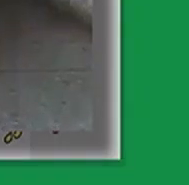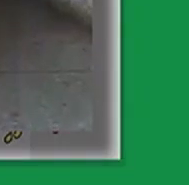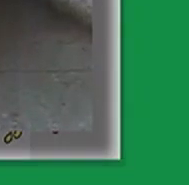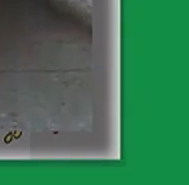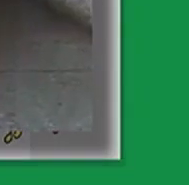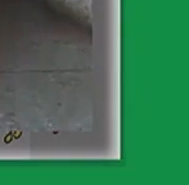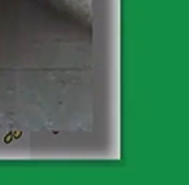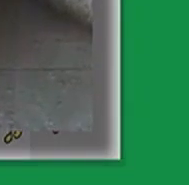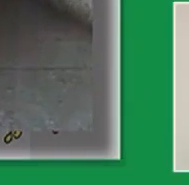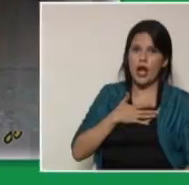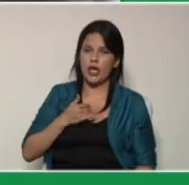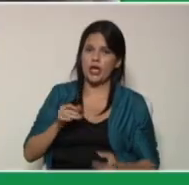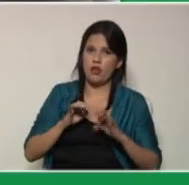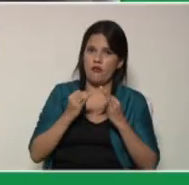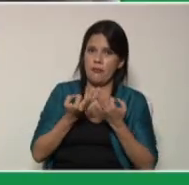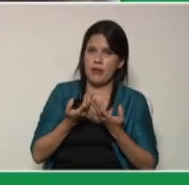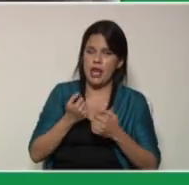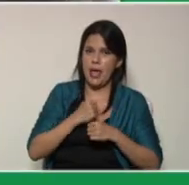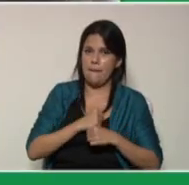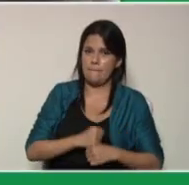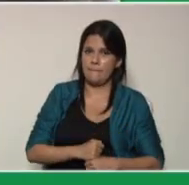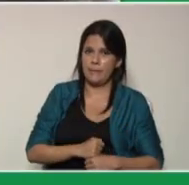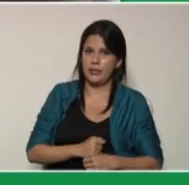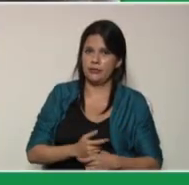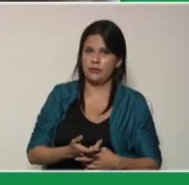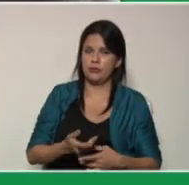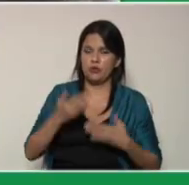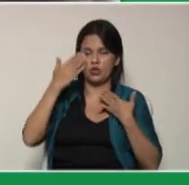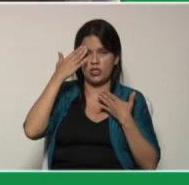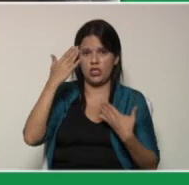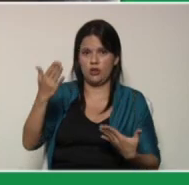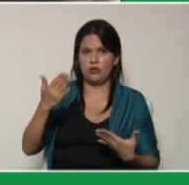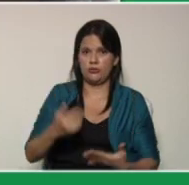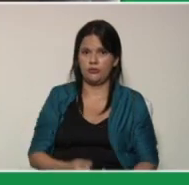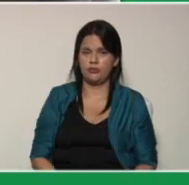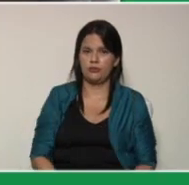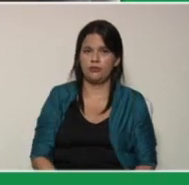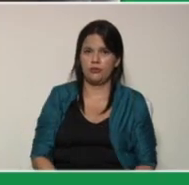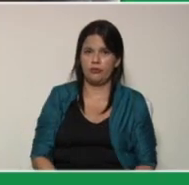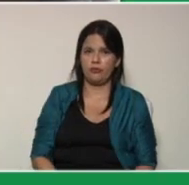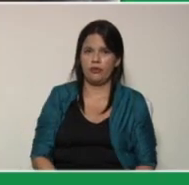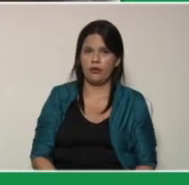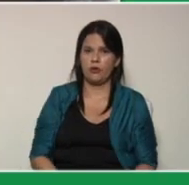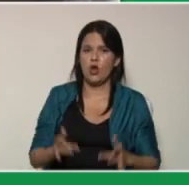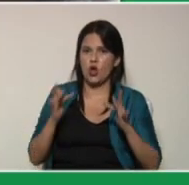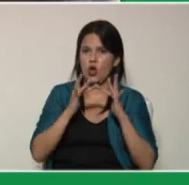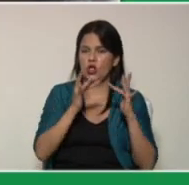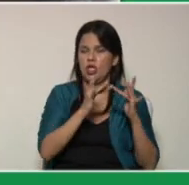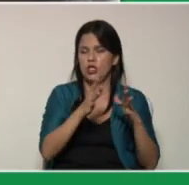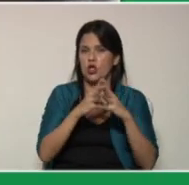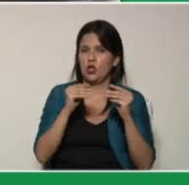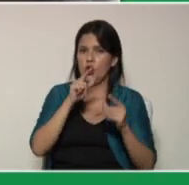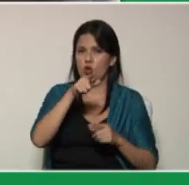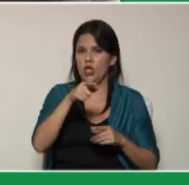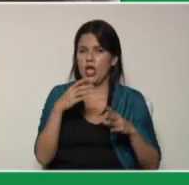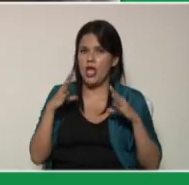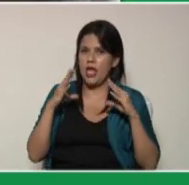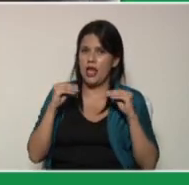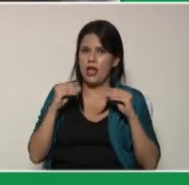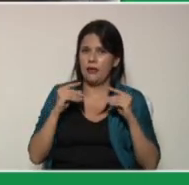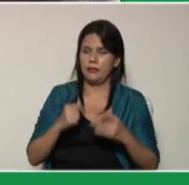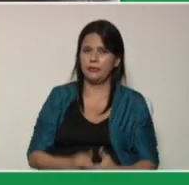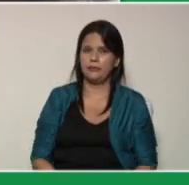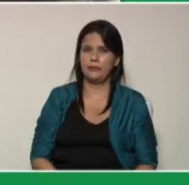Hola amiguitas y amiguitas espero que se encuentren bien y con mucha salud para mí es un placer volver a estar en contacto con todos ustedes les habla Verónica